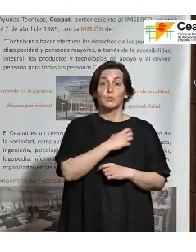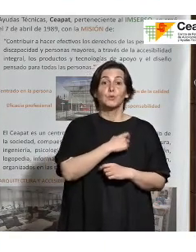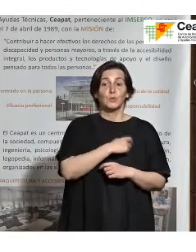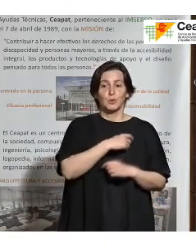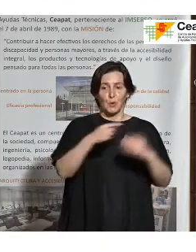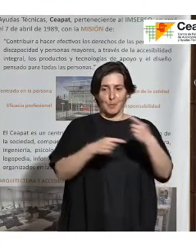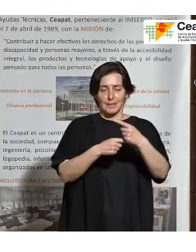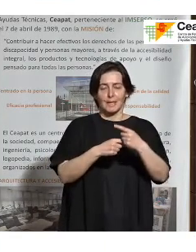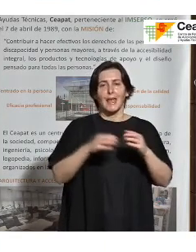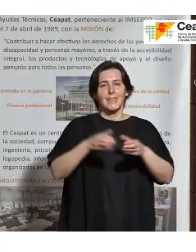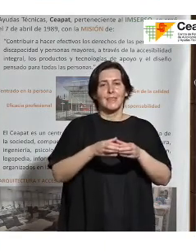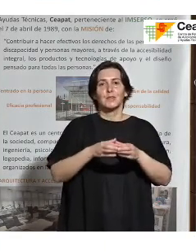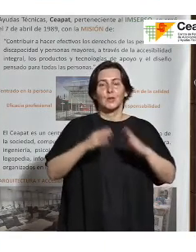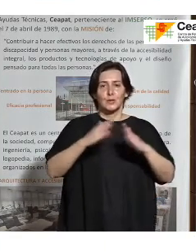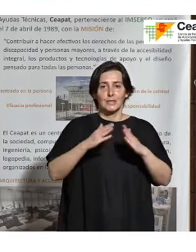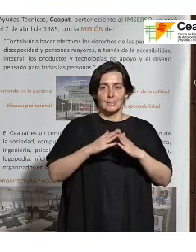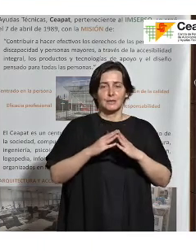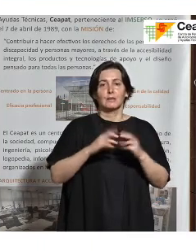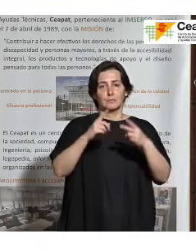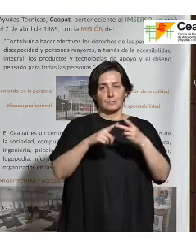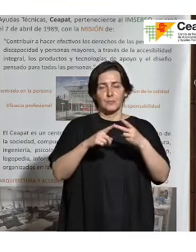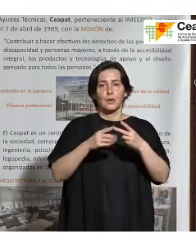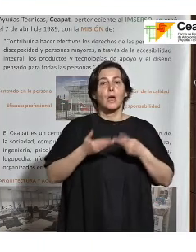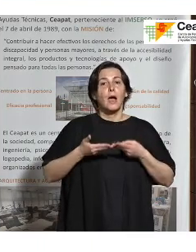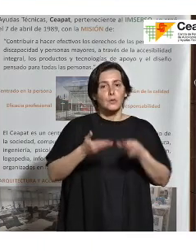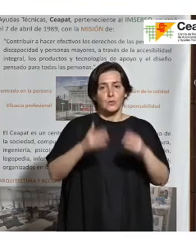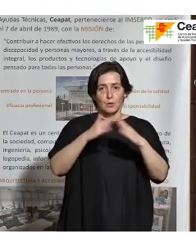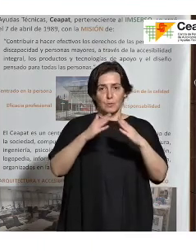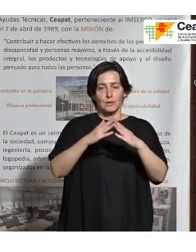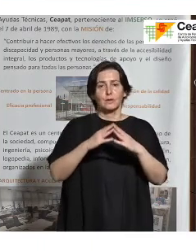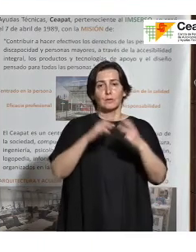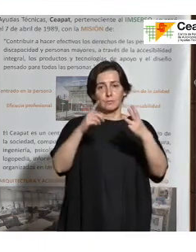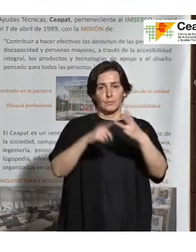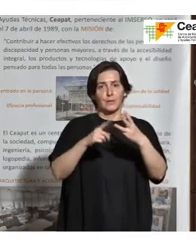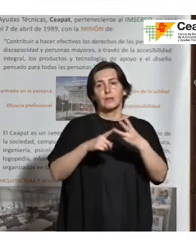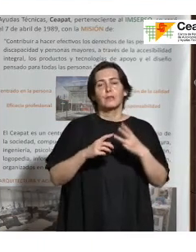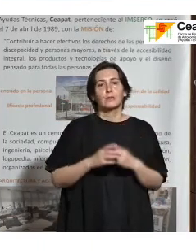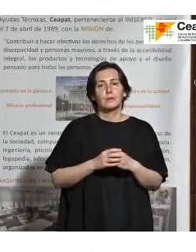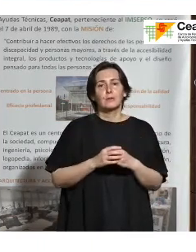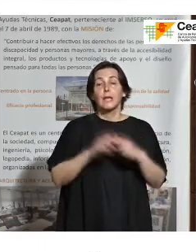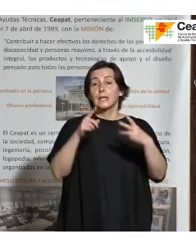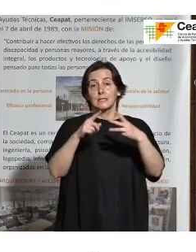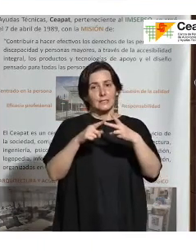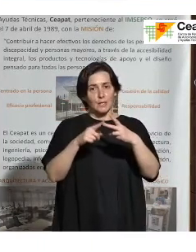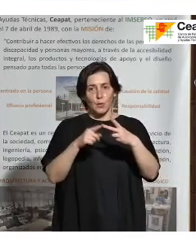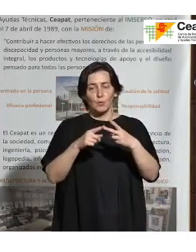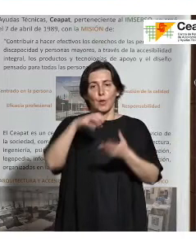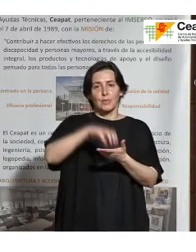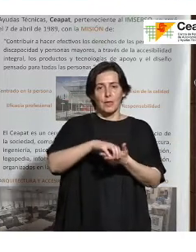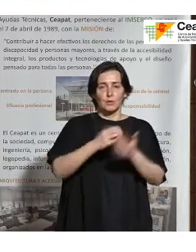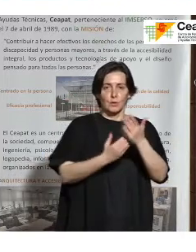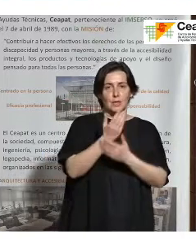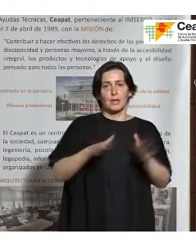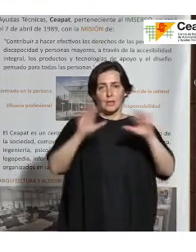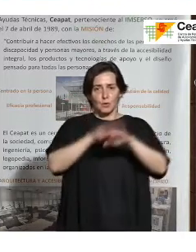residenciales, el segundo, servicio de ayuda a domicilio, el segundo es el de centros de día y de